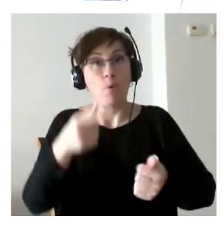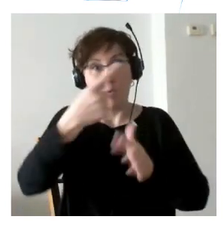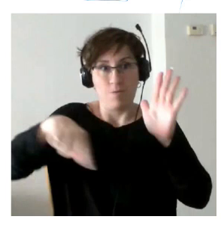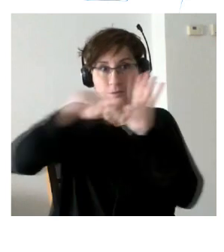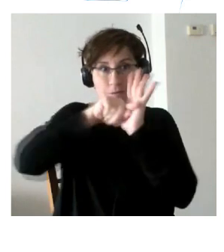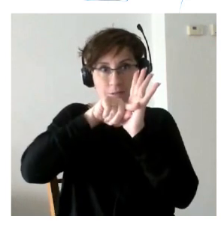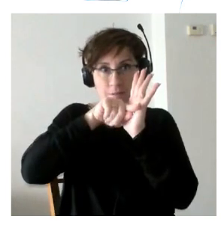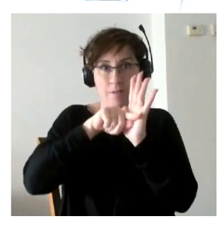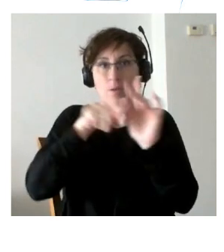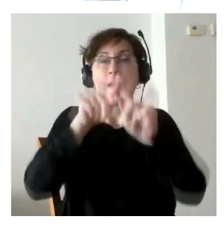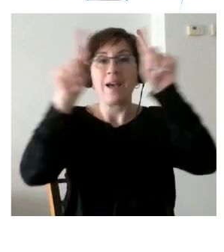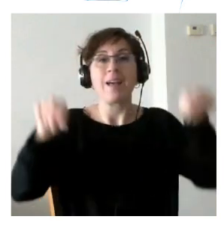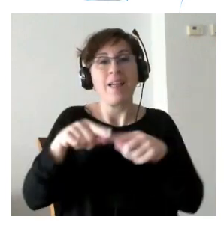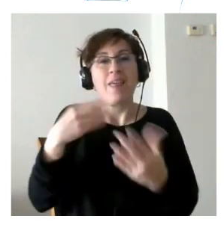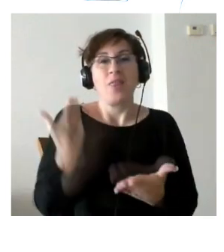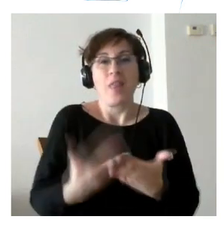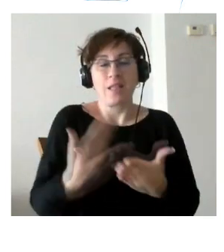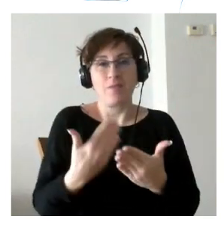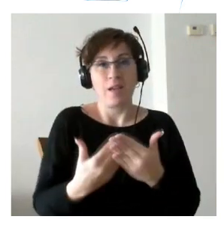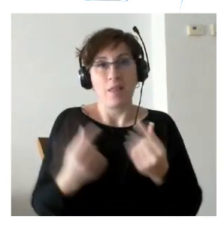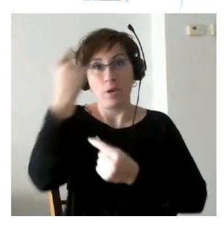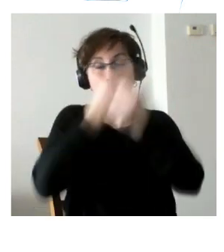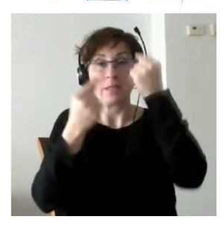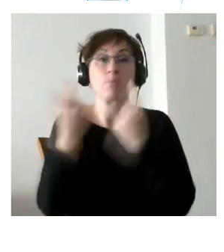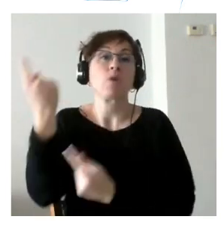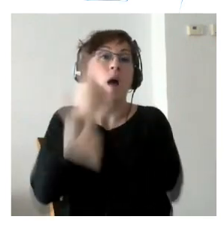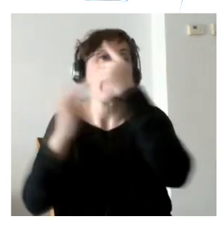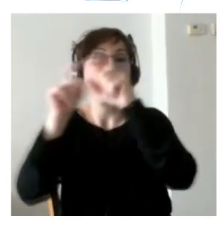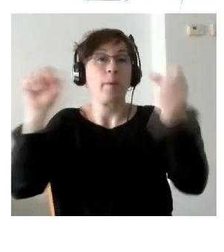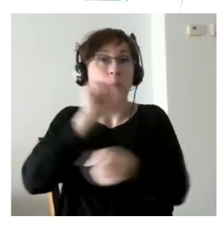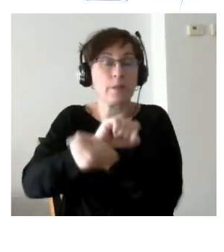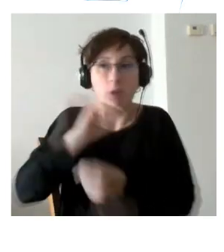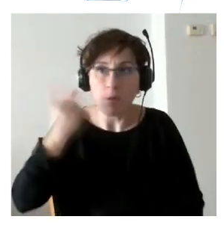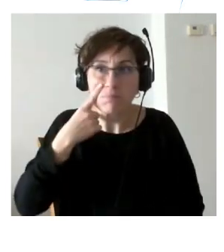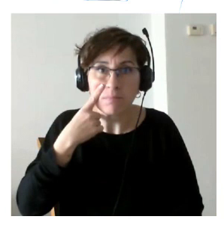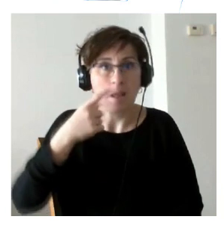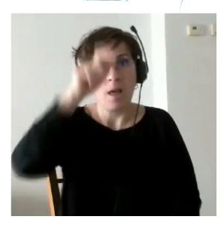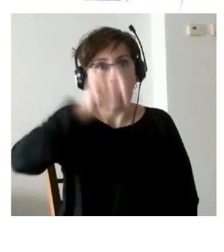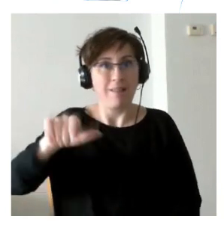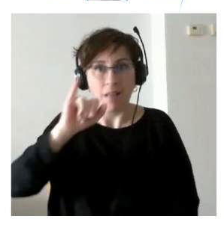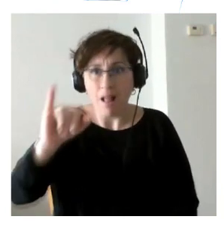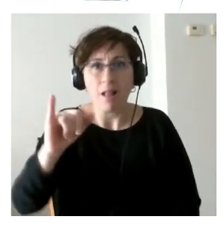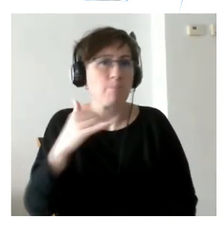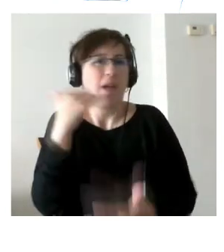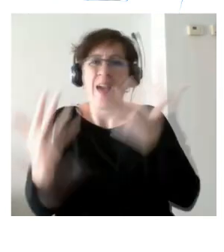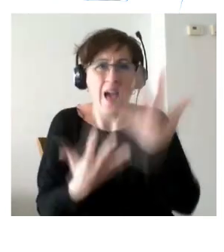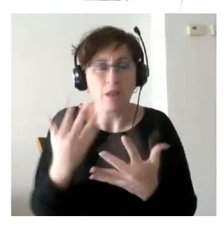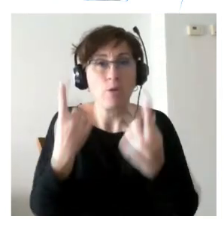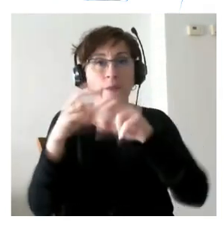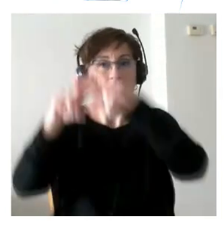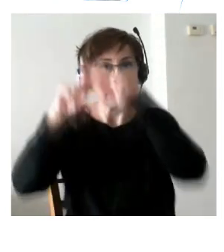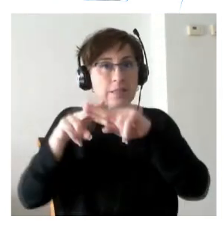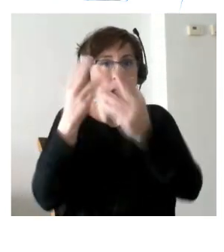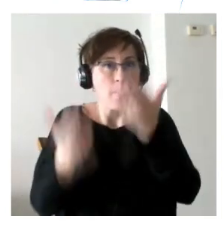de tener un certificado pues a veces en prisión se identificaban personas que estaban ahí que tenían algo que requerían una valoración que podían